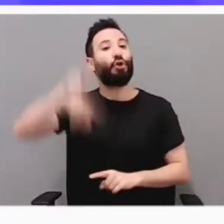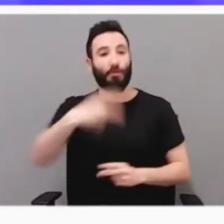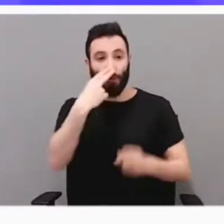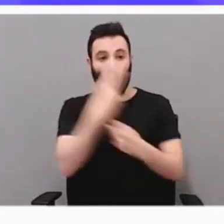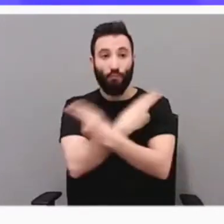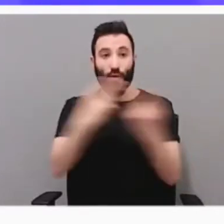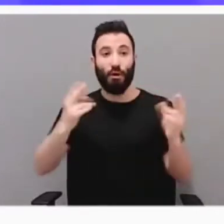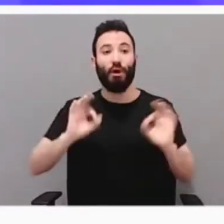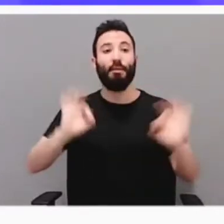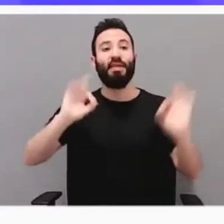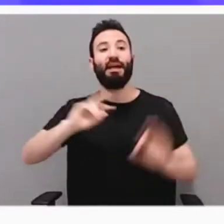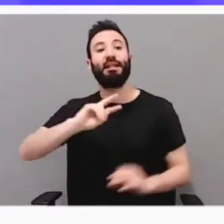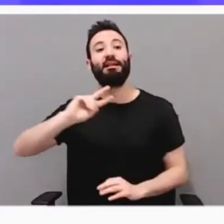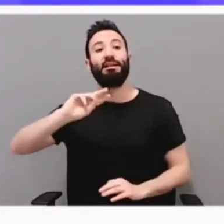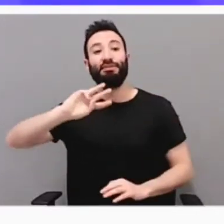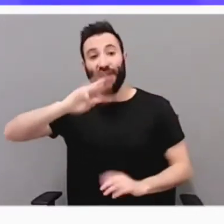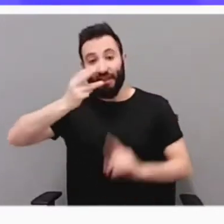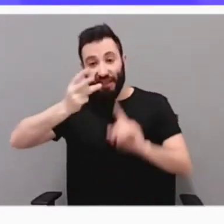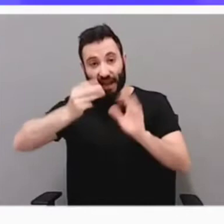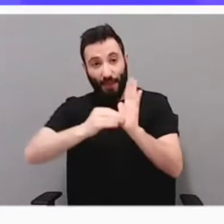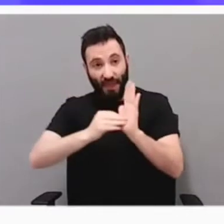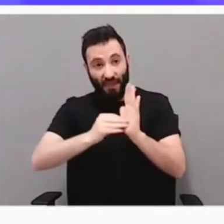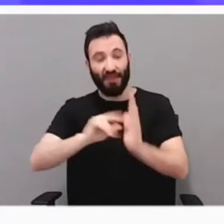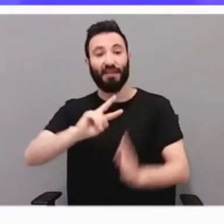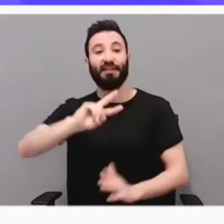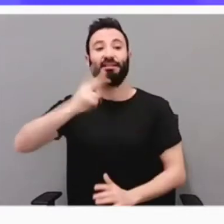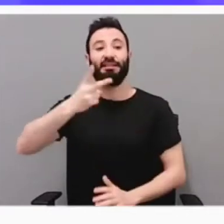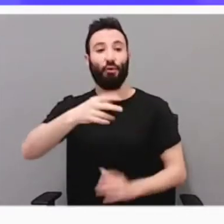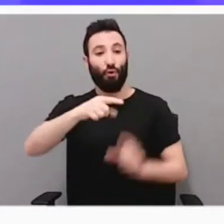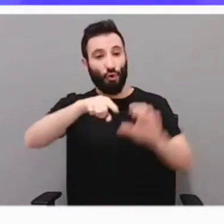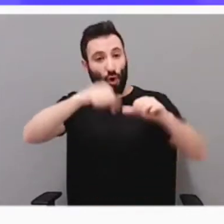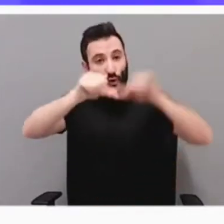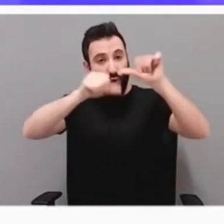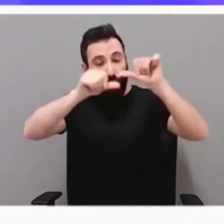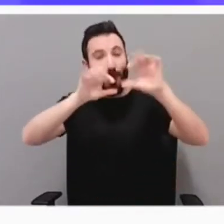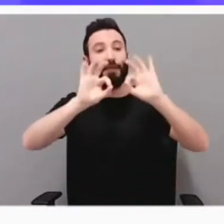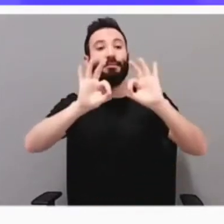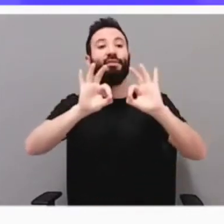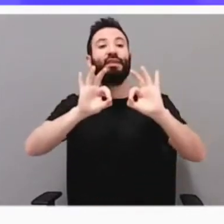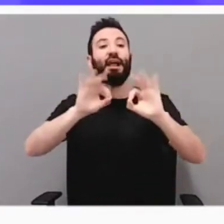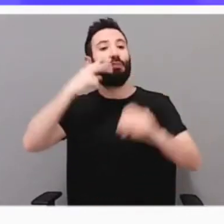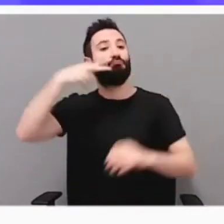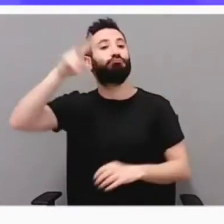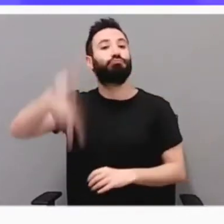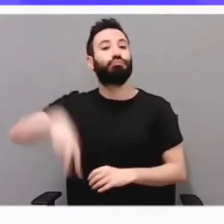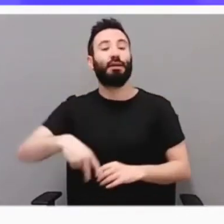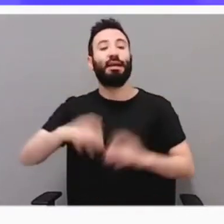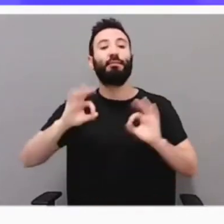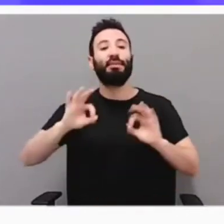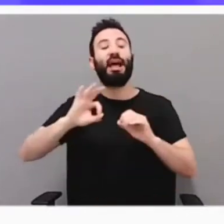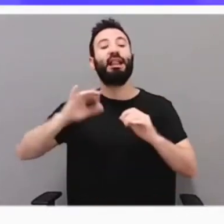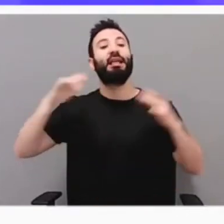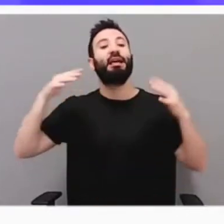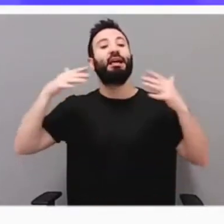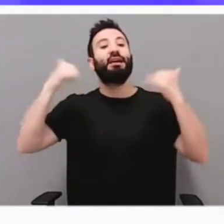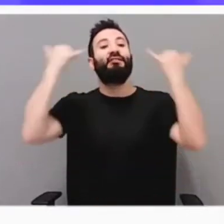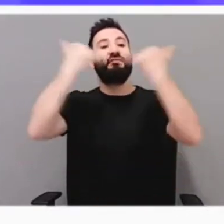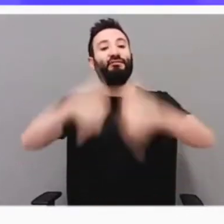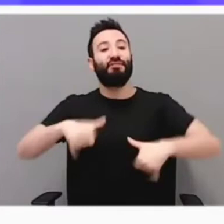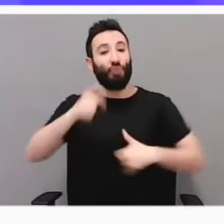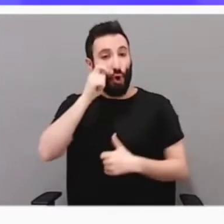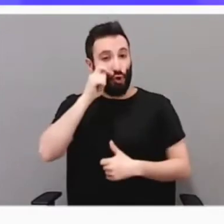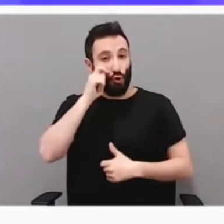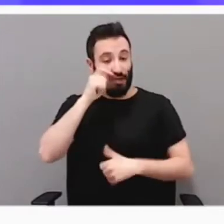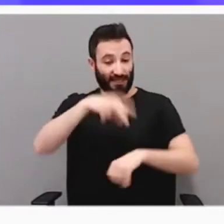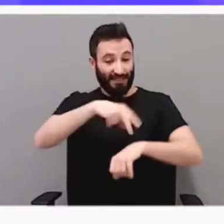del segundo lugar como mejor destino turístico, SICTED, de toda España. Un reconocimiento que nos otorgaba en Fitur el secretario de Estado de Turismo hace